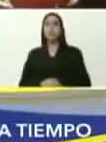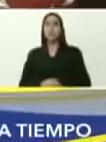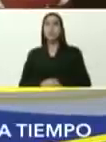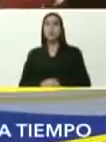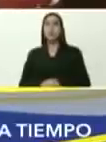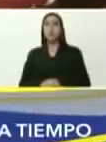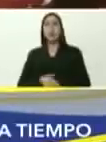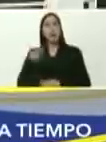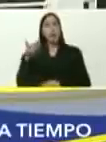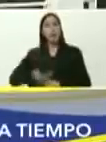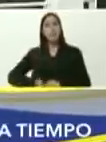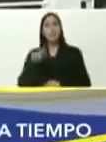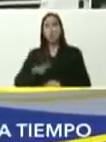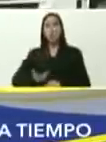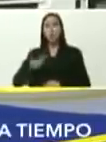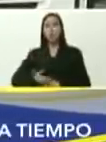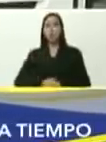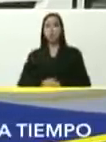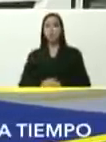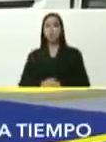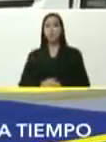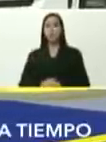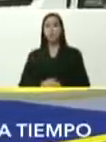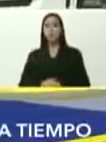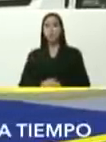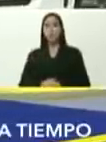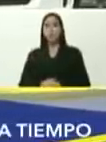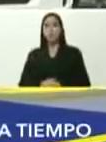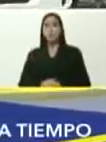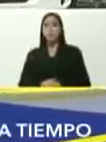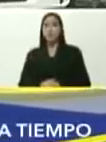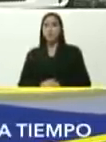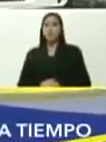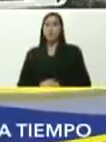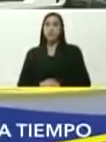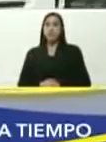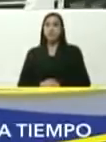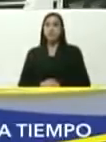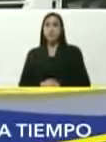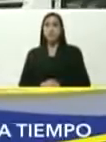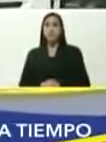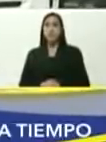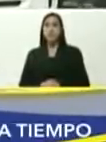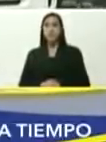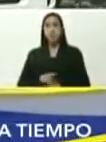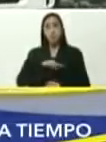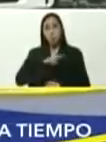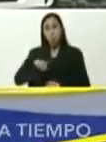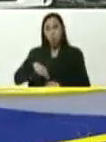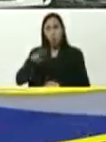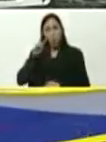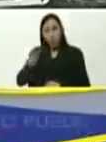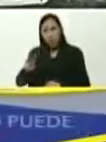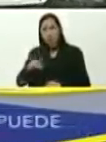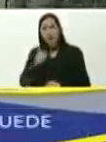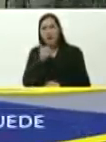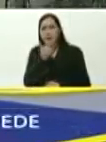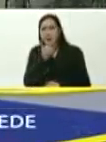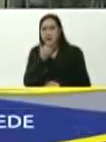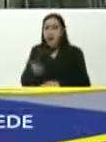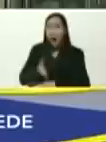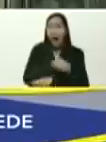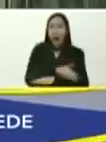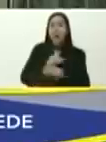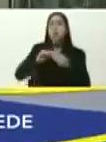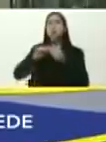fundamental, si en algún lugar, hemos pelado, hemos cometido un error, es el tema del